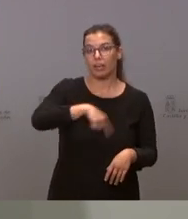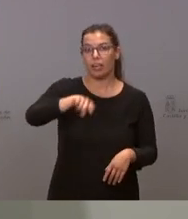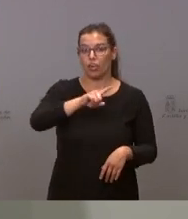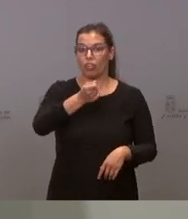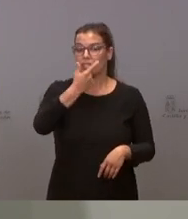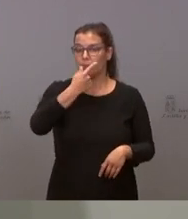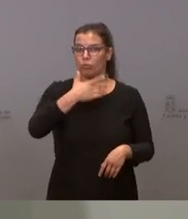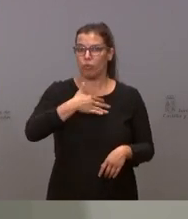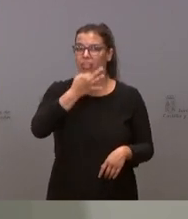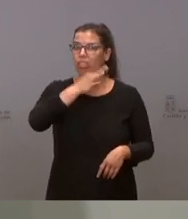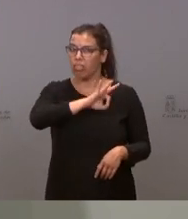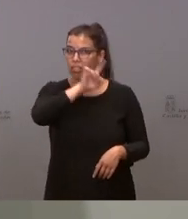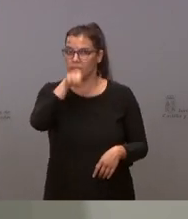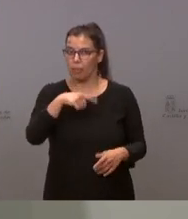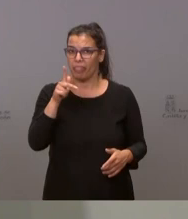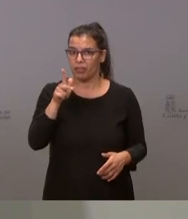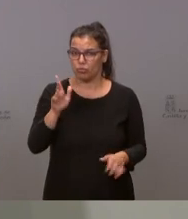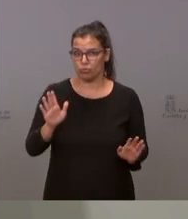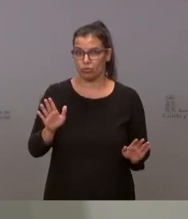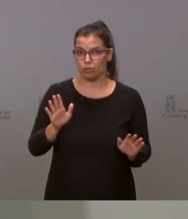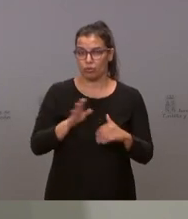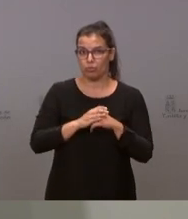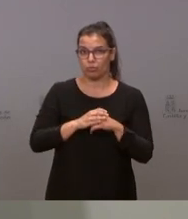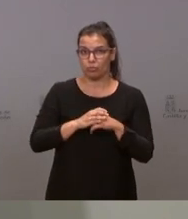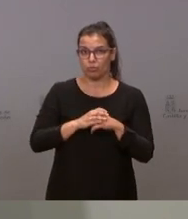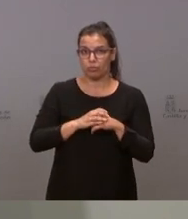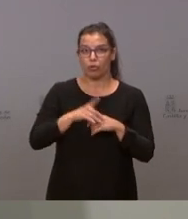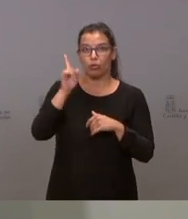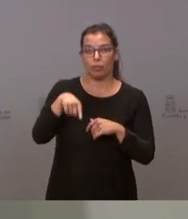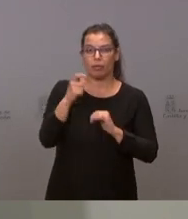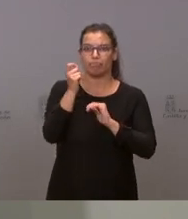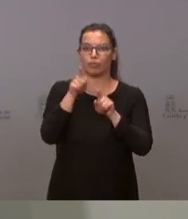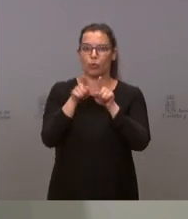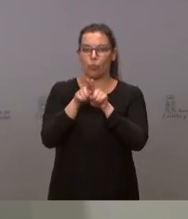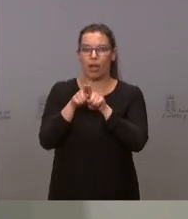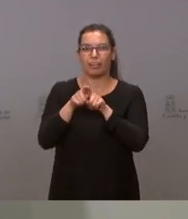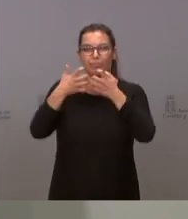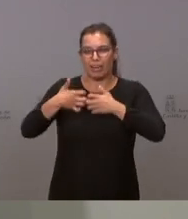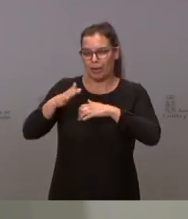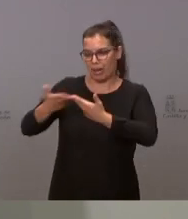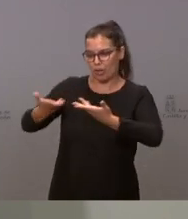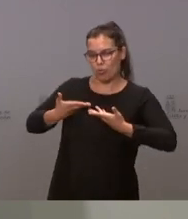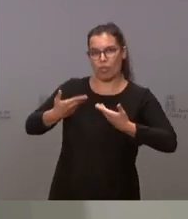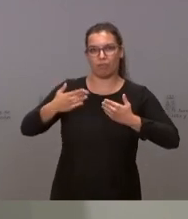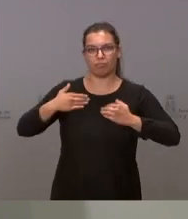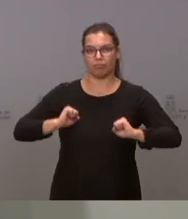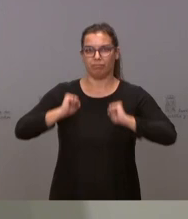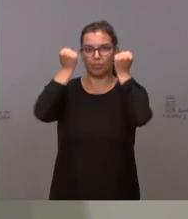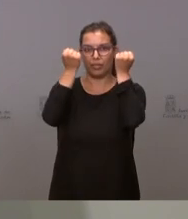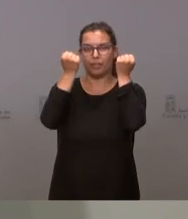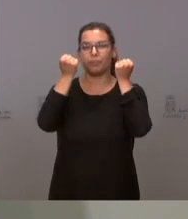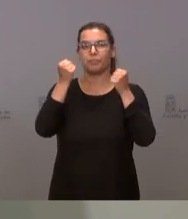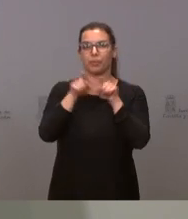tratamiento y tienen derecho a renunciar al tratamiento incluyendo las medidas de soporte vital, incluyendo las medidas de soporte vital que incluyen la